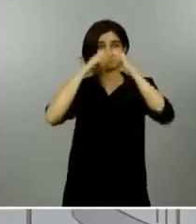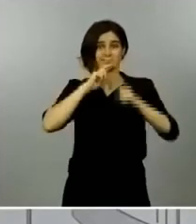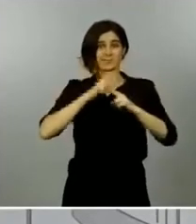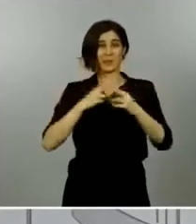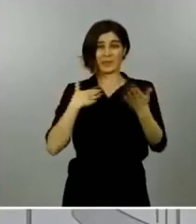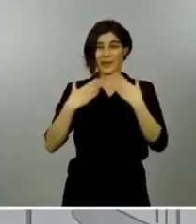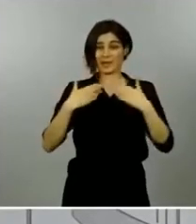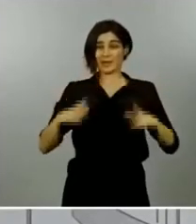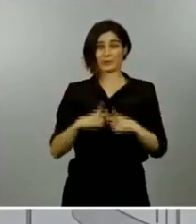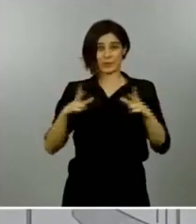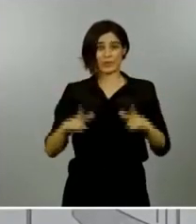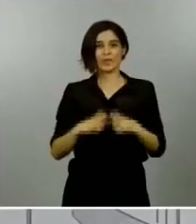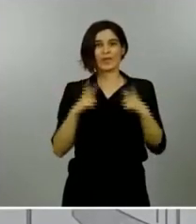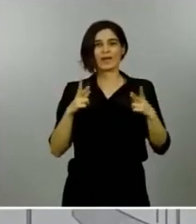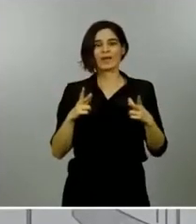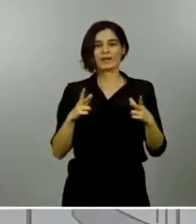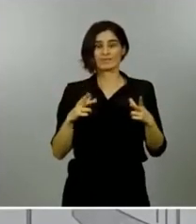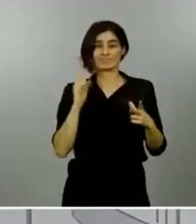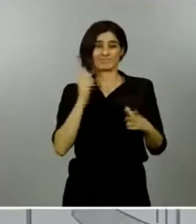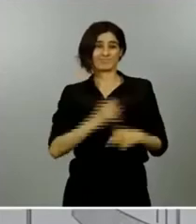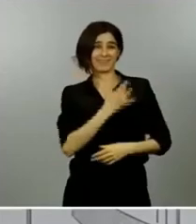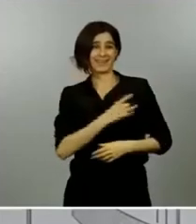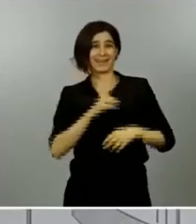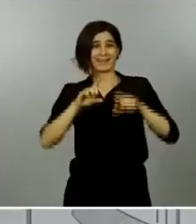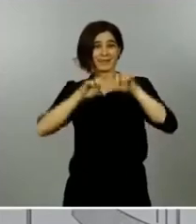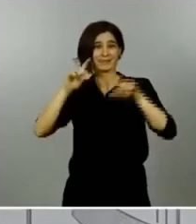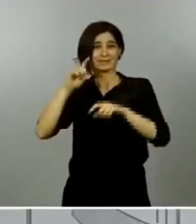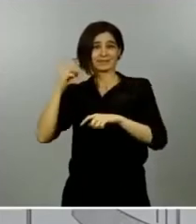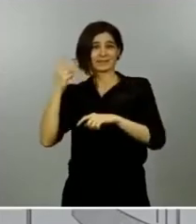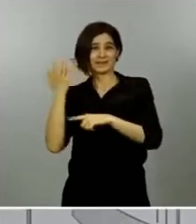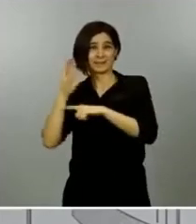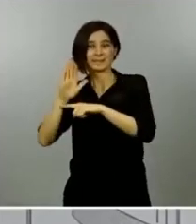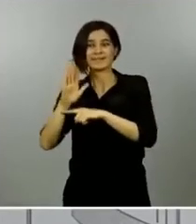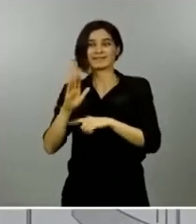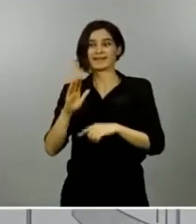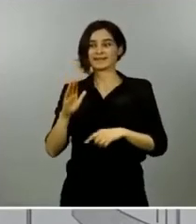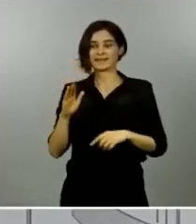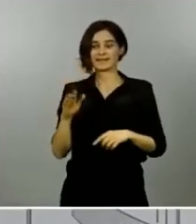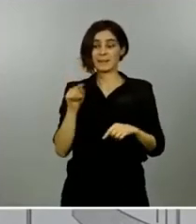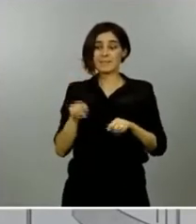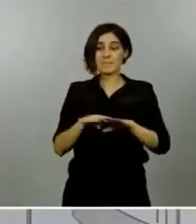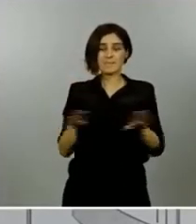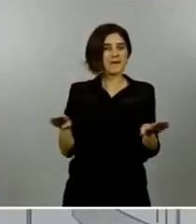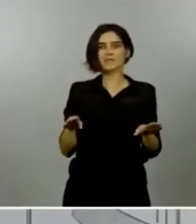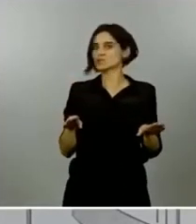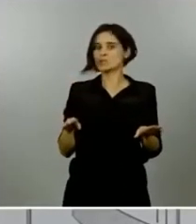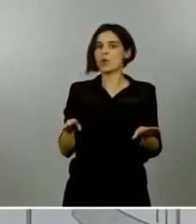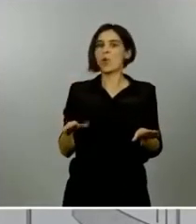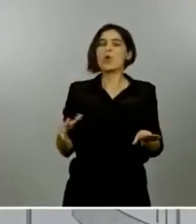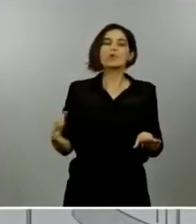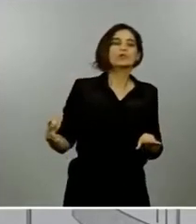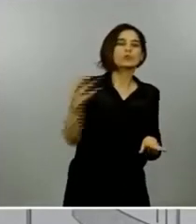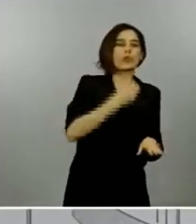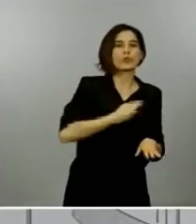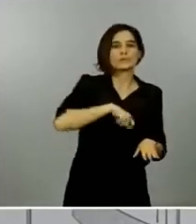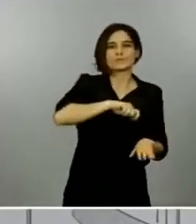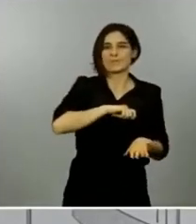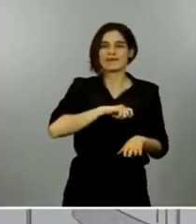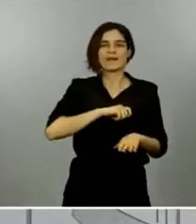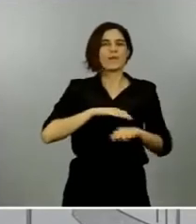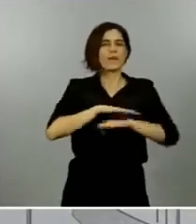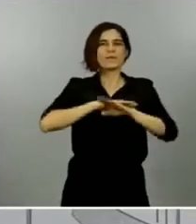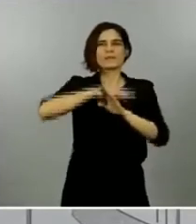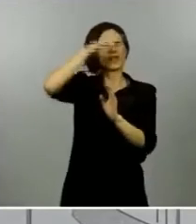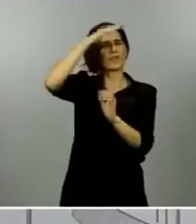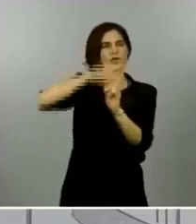deben multiplicarse en todos los rincones de nuestra geografía y en todos los escalones de la administración, alcanzando acuerdos en todas las comunidades autónomas,